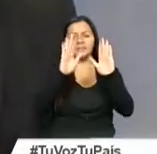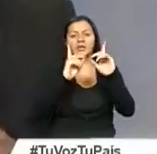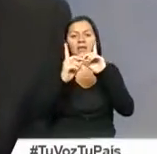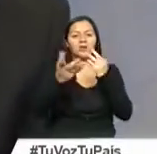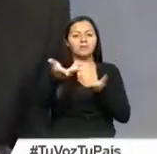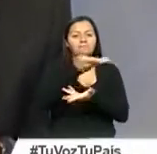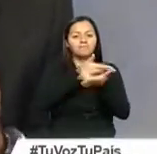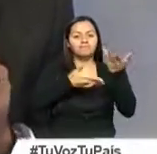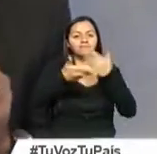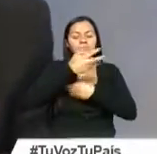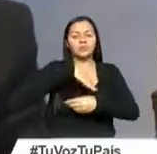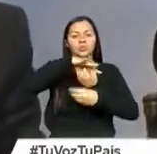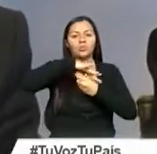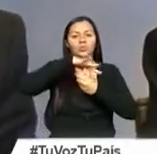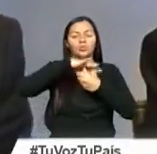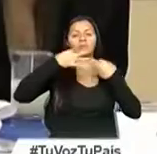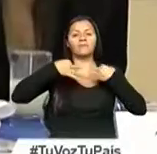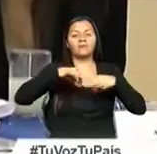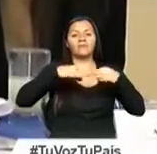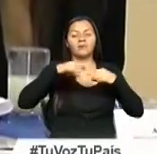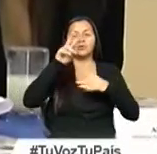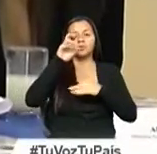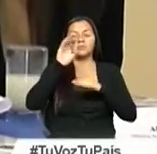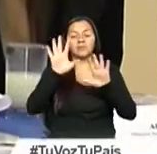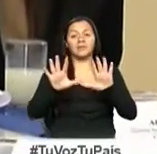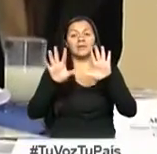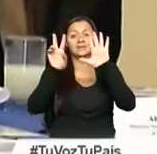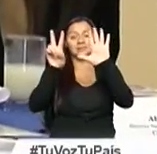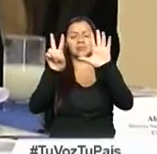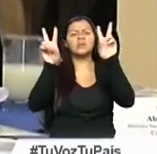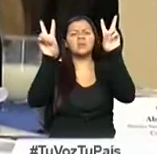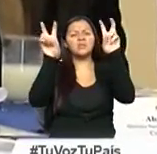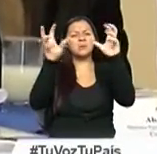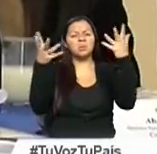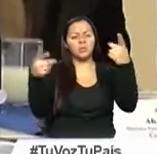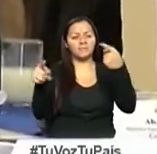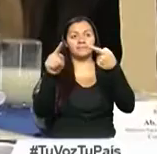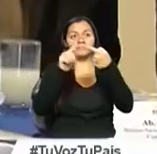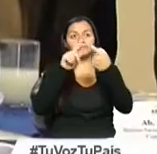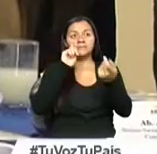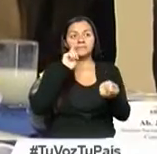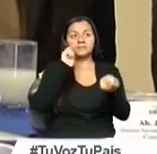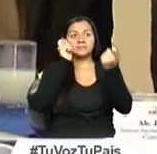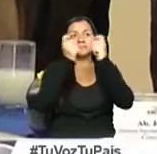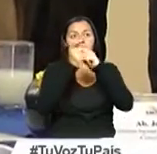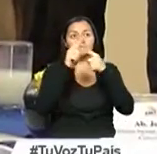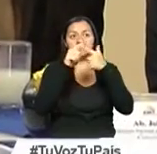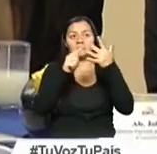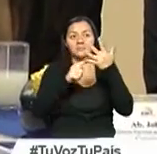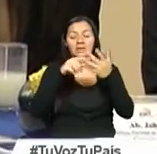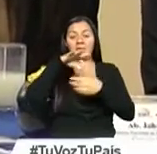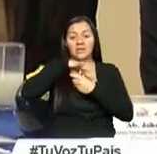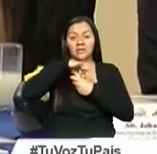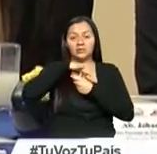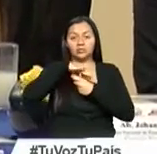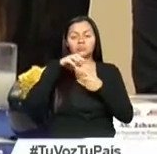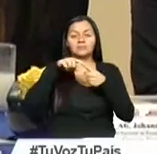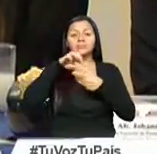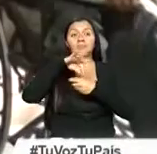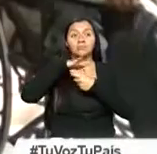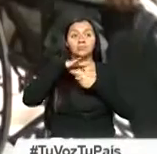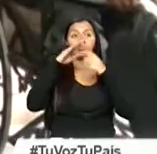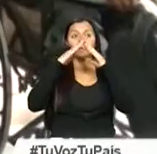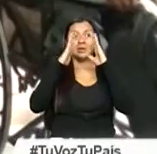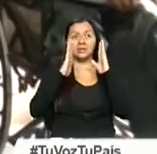comicios de febrero de 2017. Entre los temas tratados estuvieron los cambios que se darán en las siguientes elecciones, como el voto en